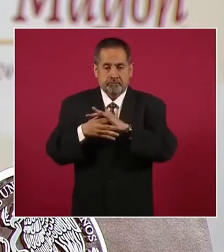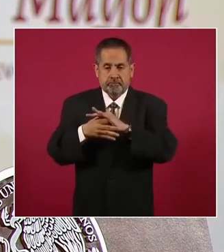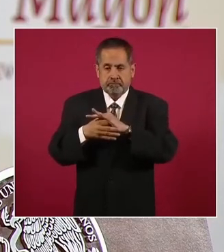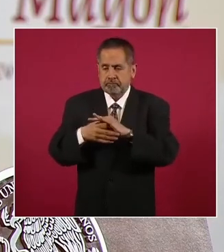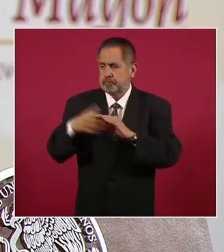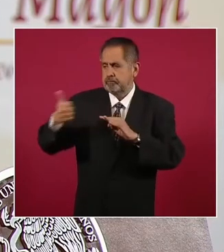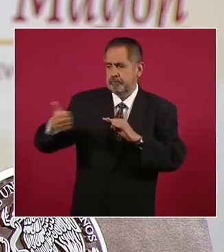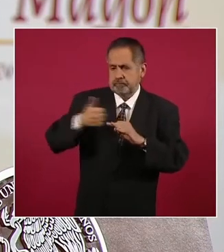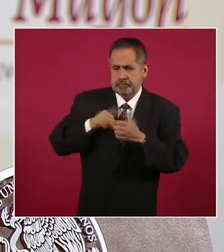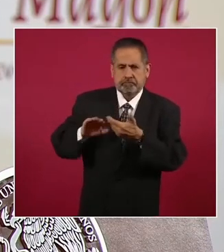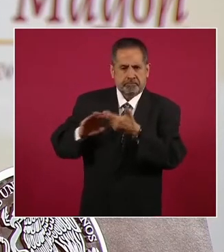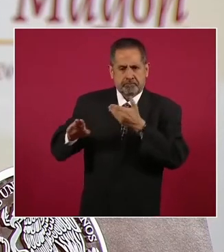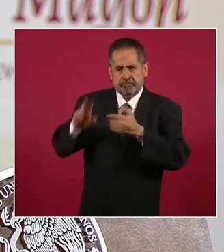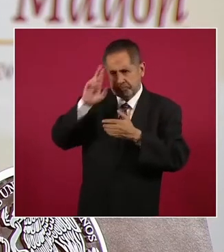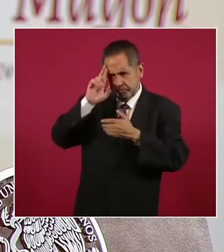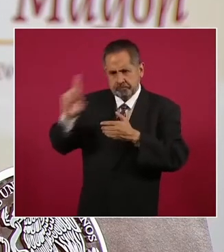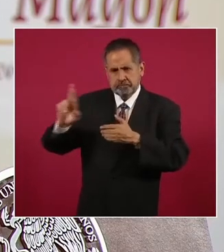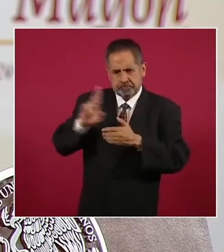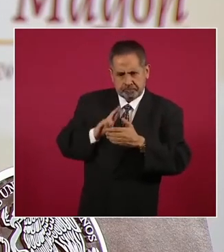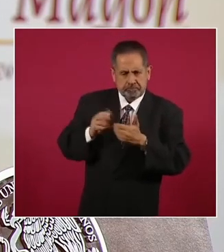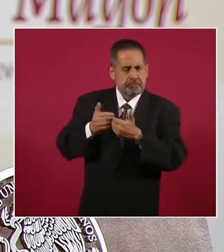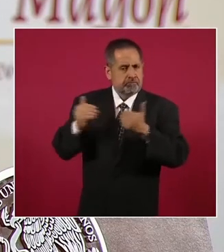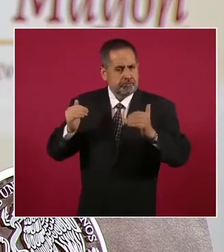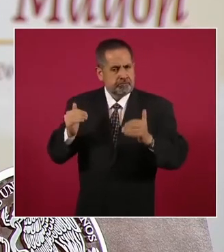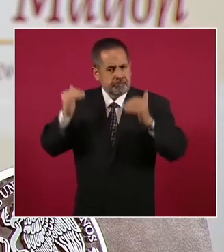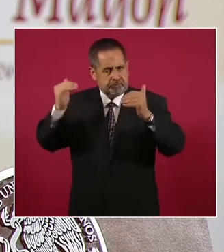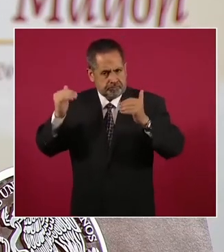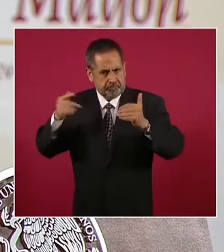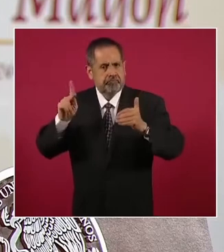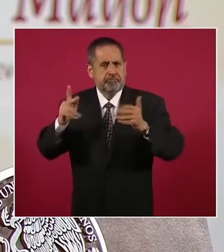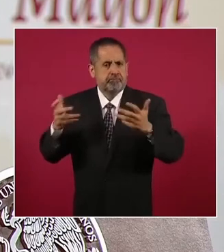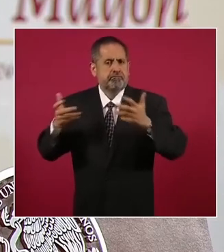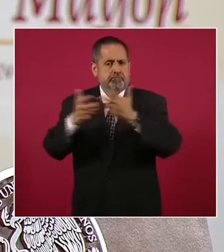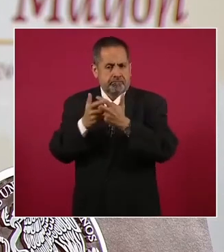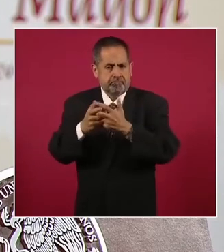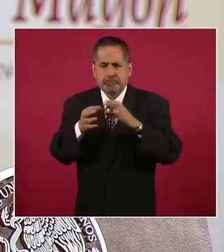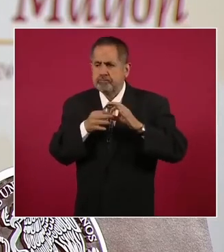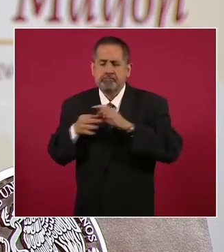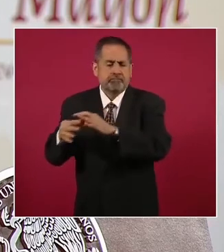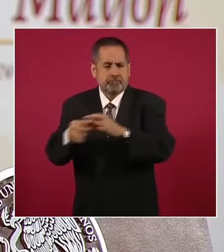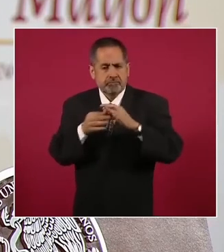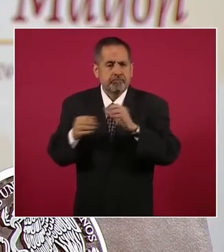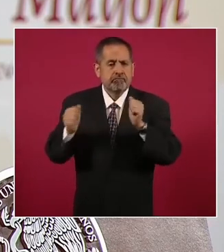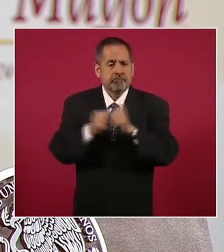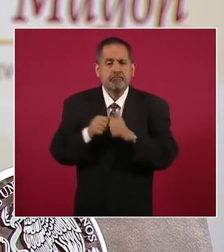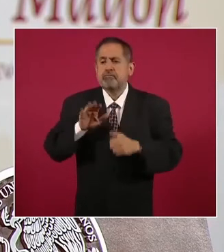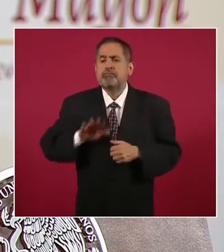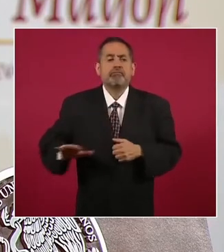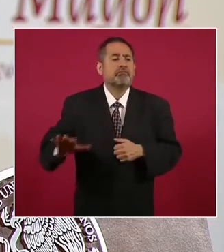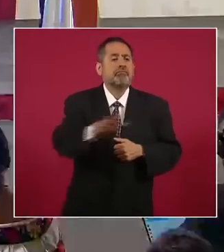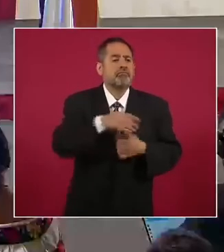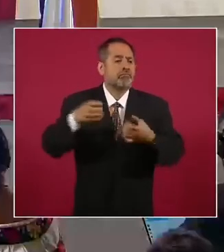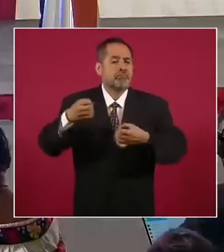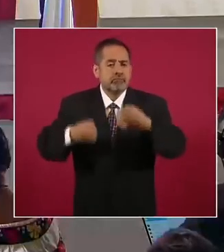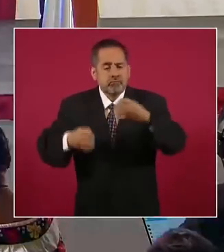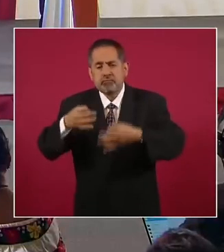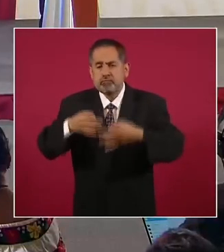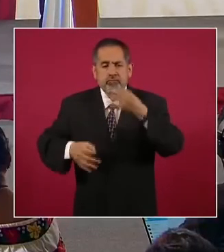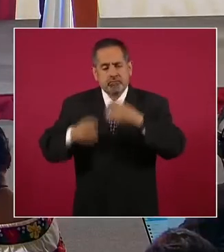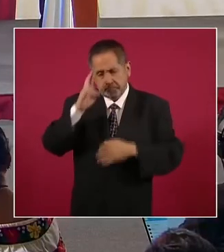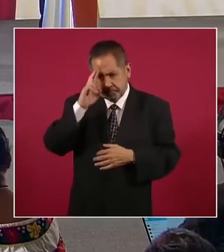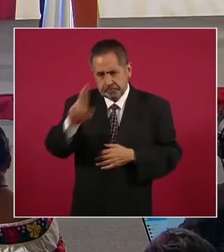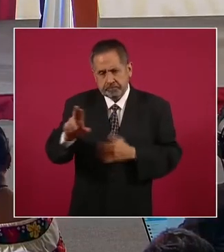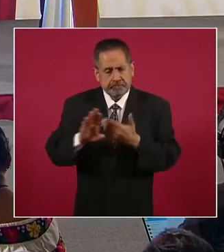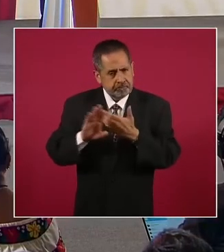la plena autonomía y la independencia de todos y cada uno de los jueces y magistrados. Y en donde la